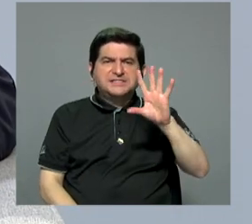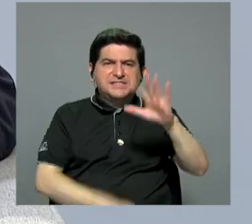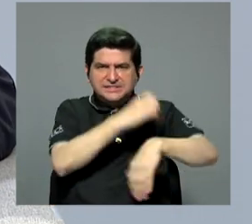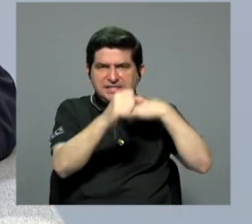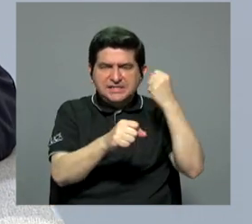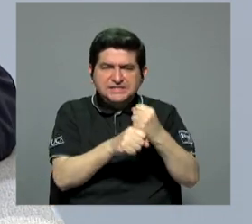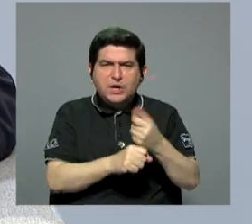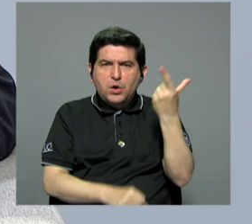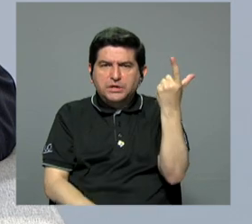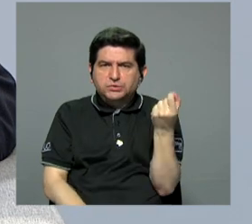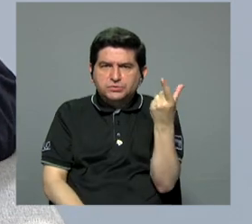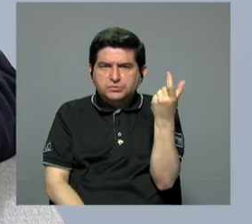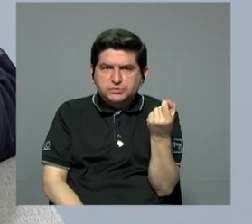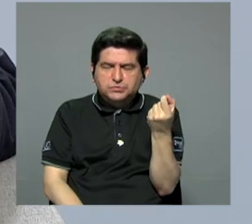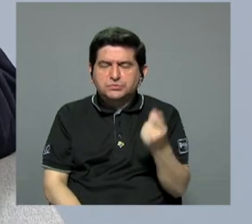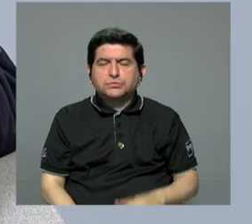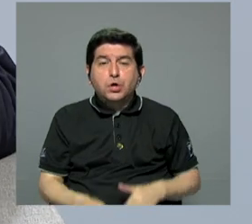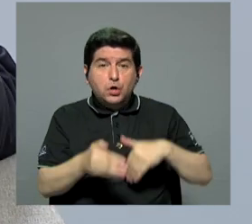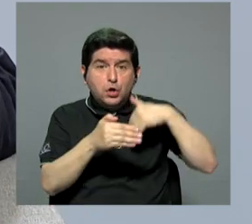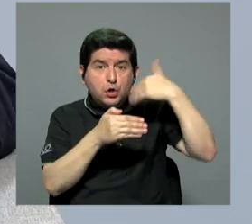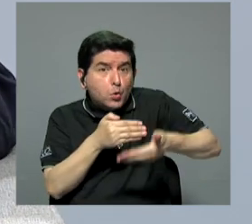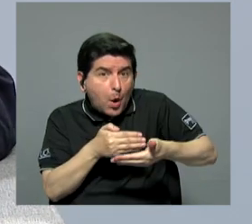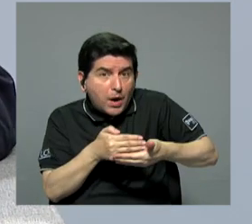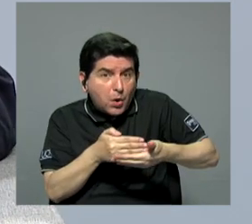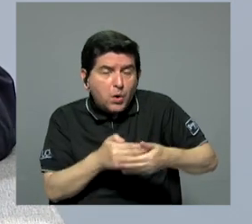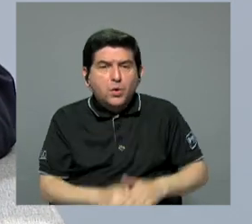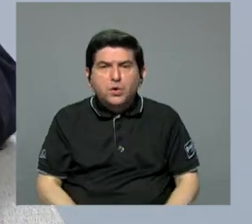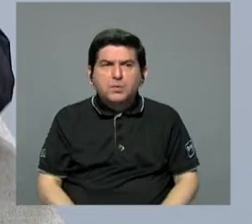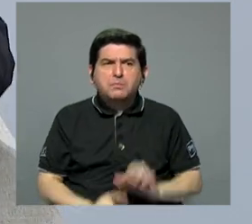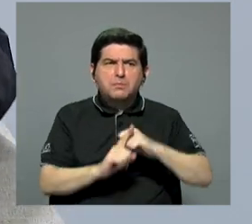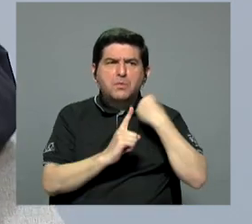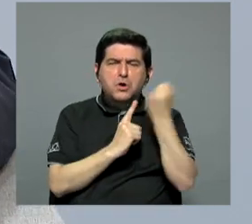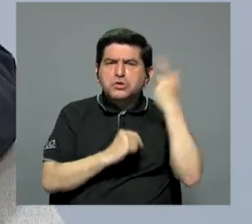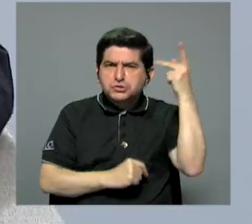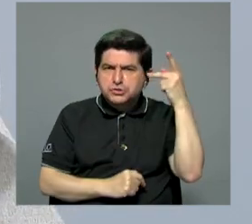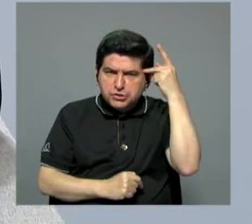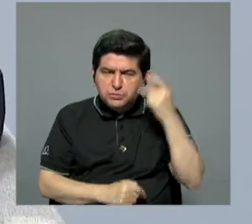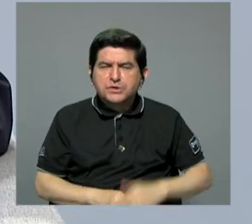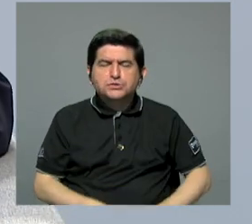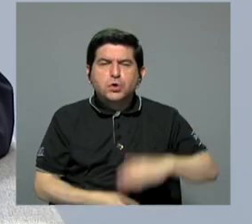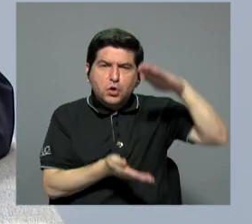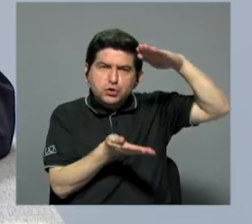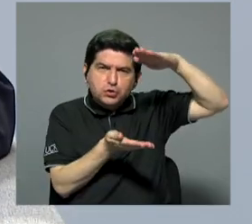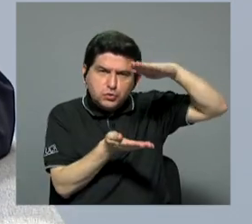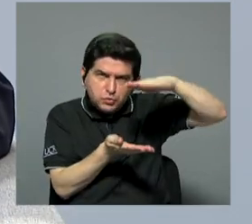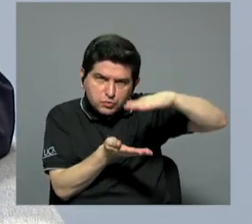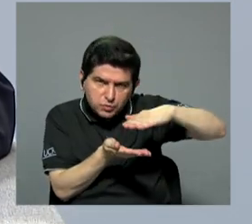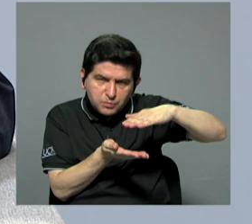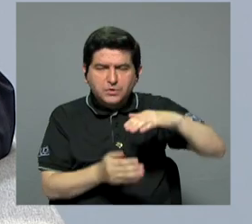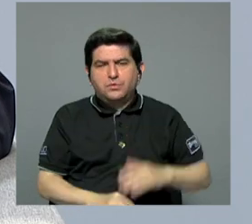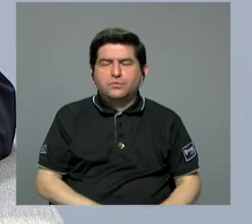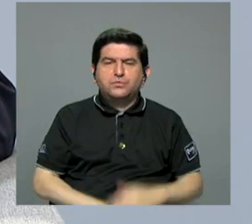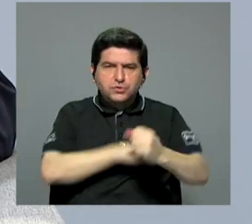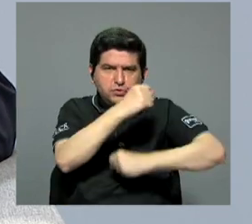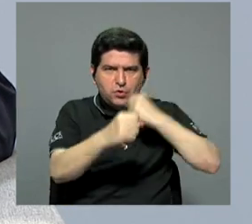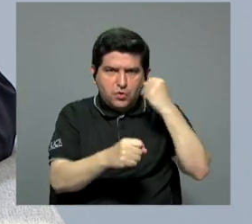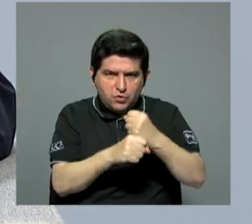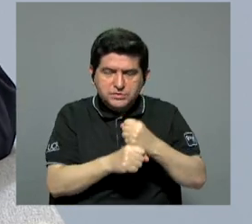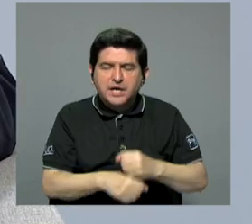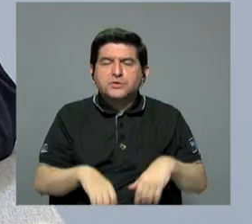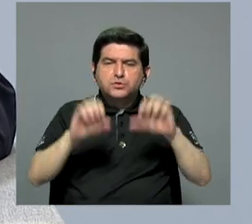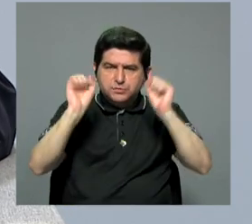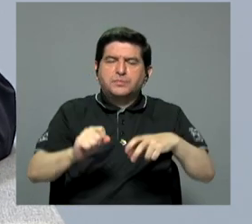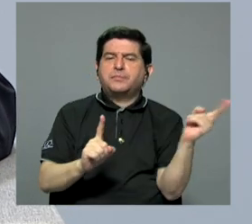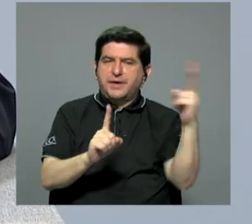años de edad y es posteriormente que aspectos políticos hace que descienda la edad de retiro.